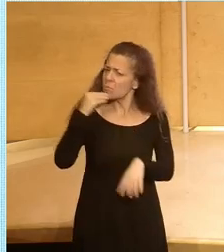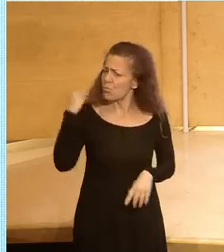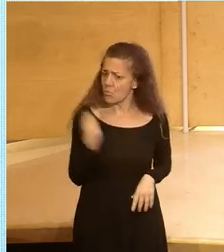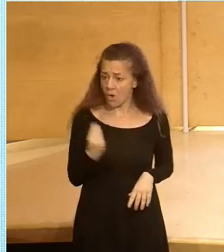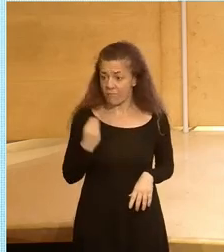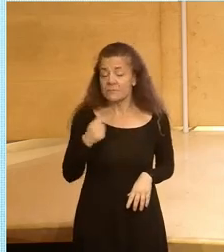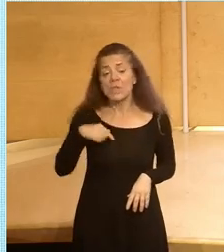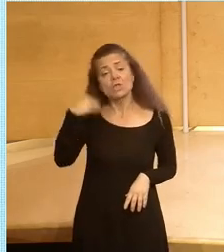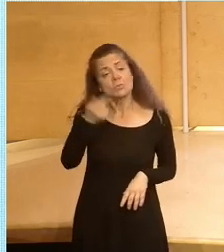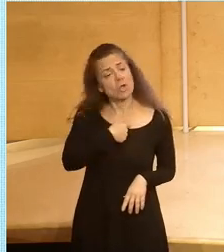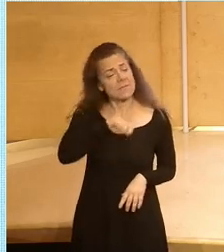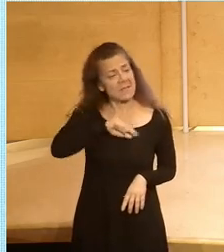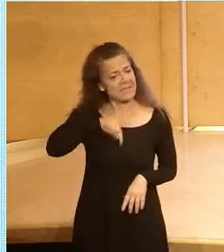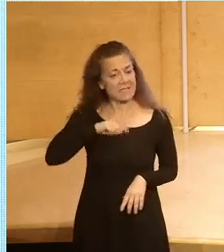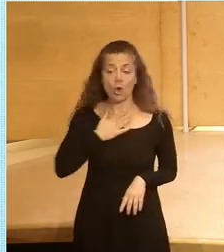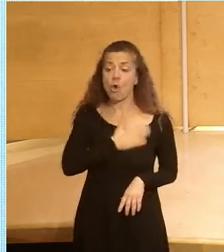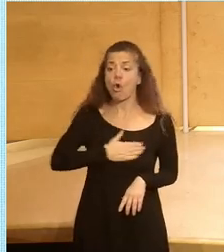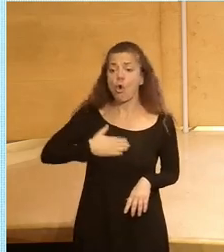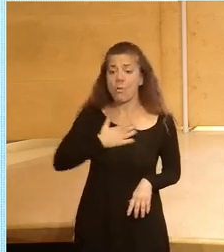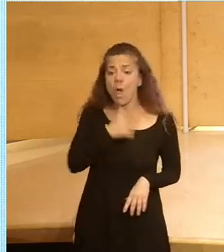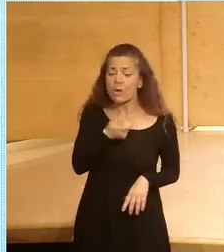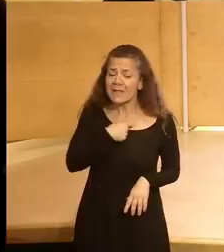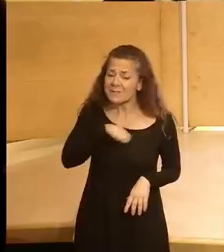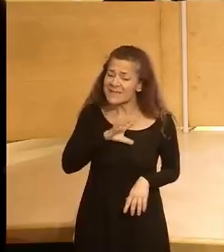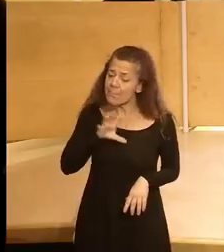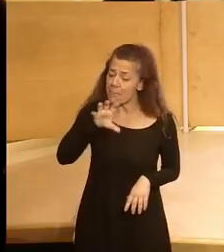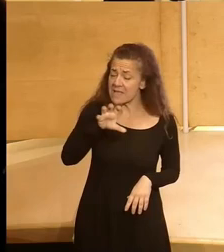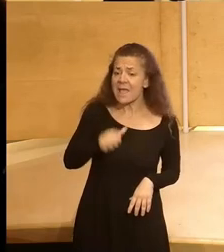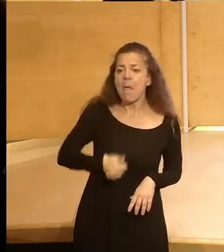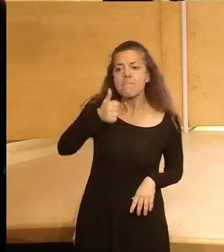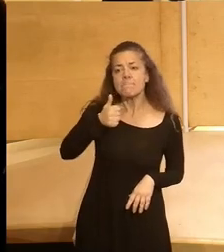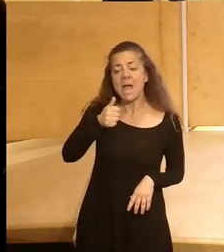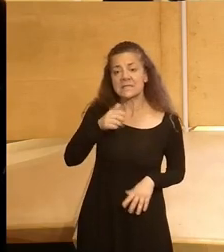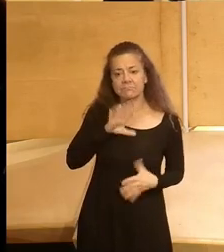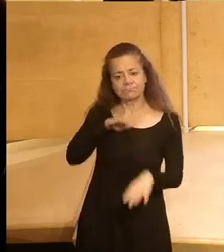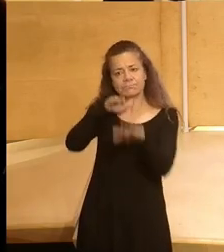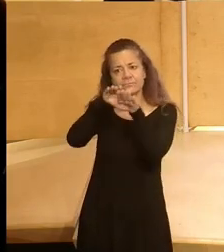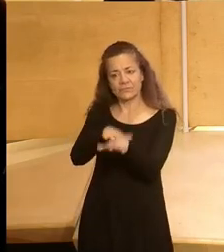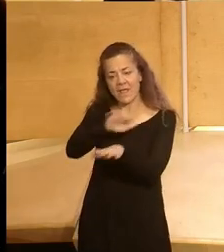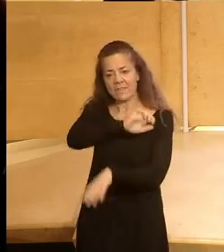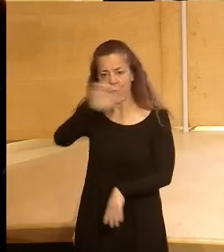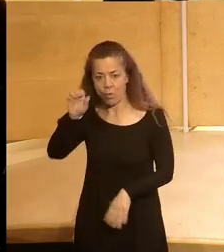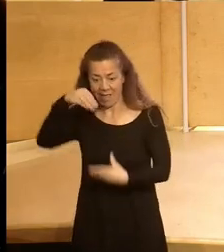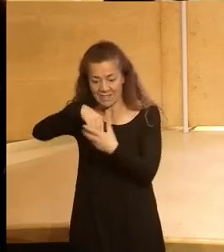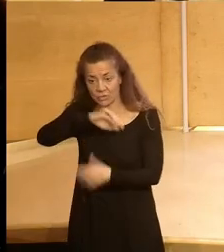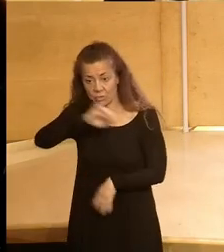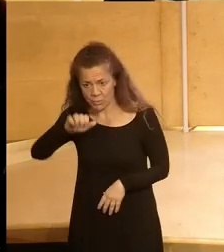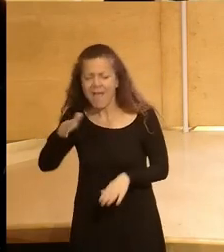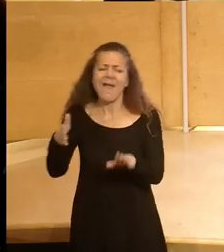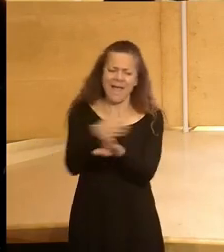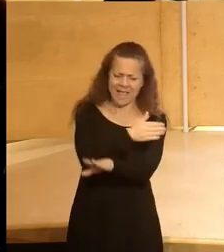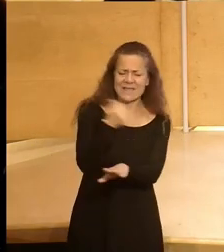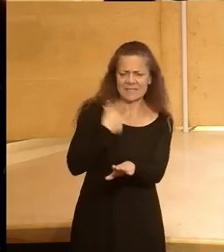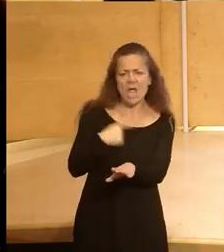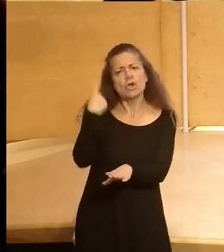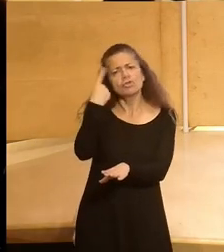y yo creo que España se va a sentir muy cómoda porque España es probablemente el país más proeuropeista de toda la Unión Europea lo éramos antes yo